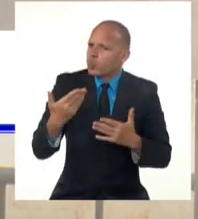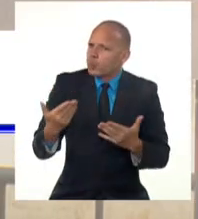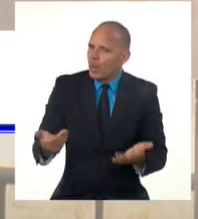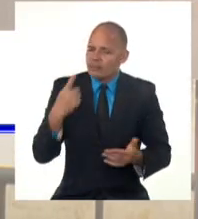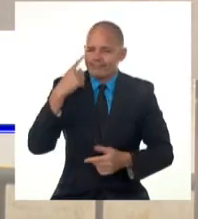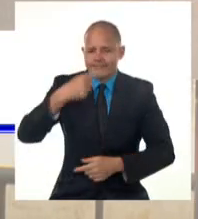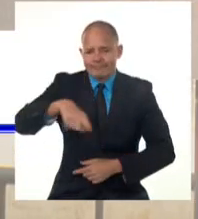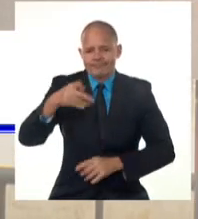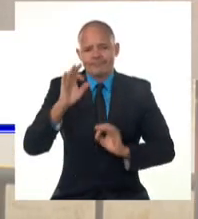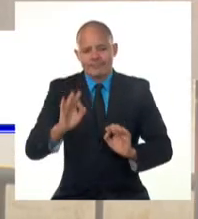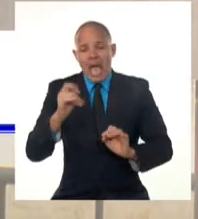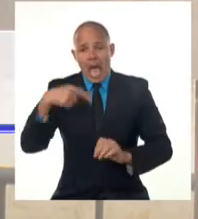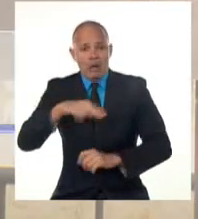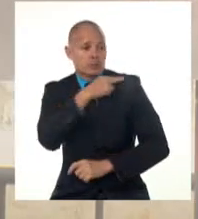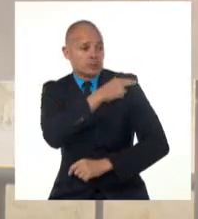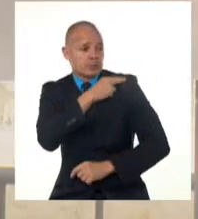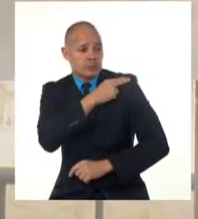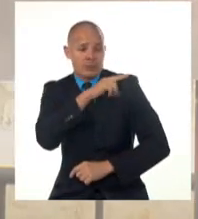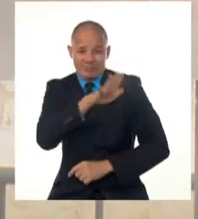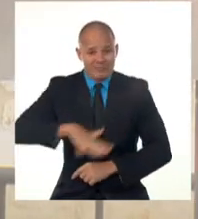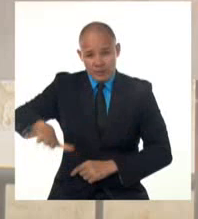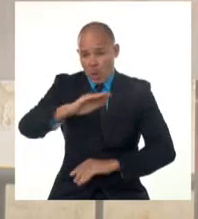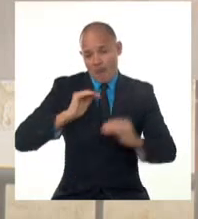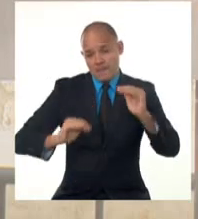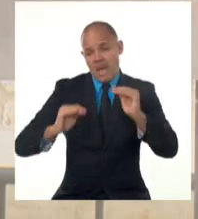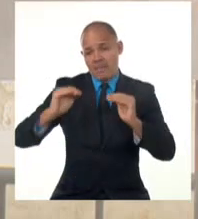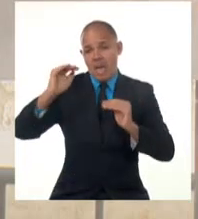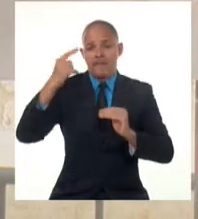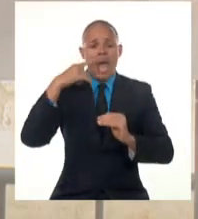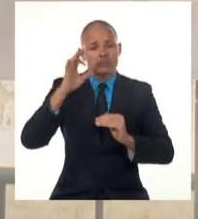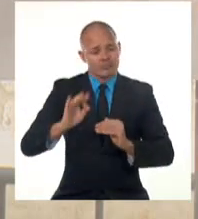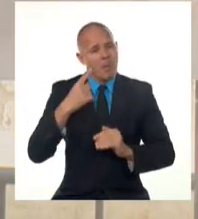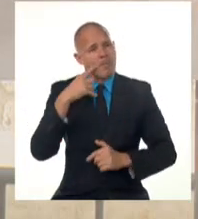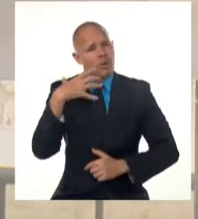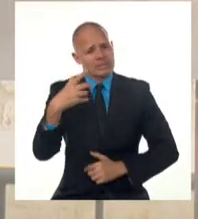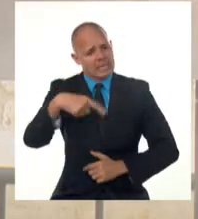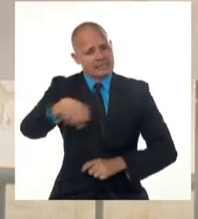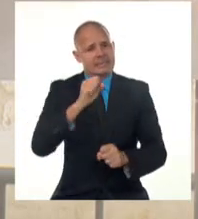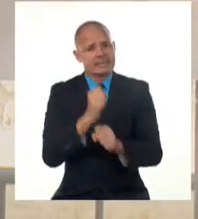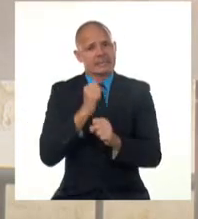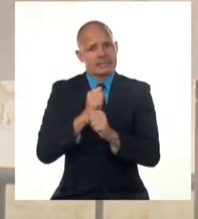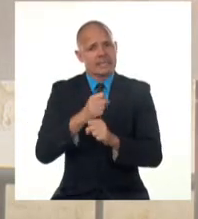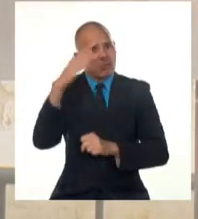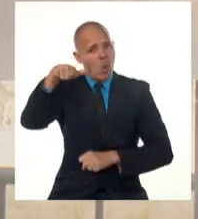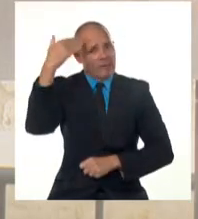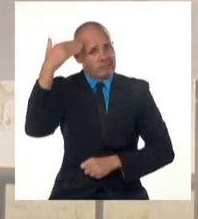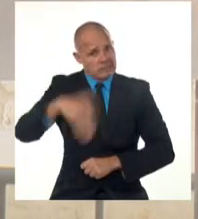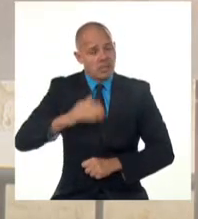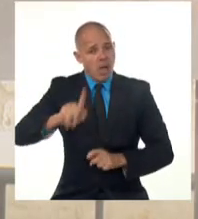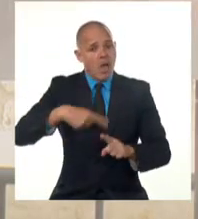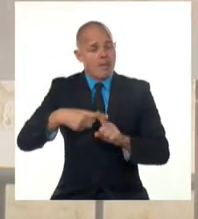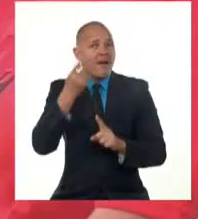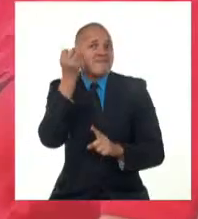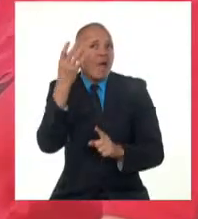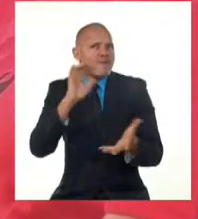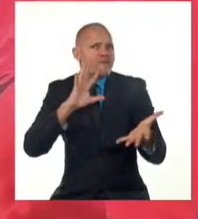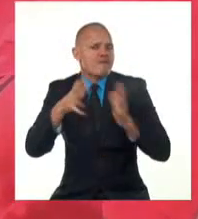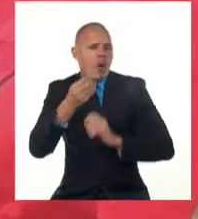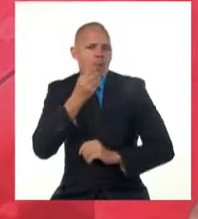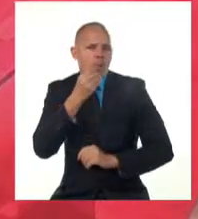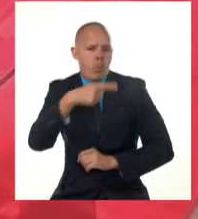papel de los cuadros a todos los niveles es fundamental, siendo más resolutivos, creativos e innovadores.